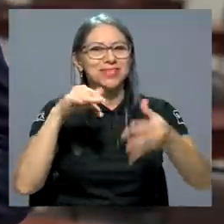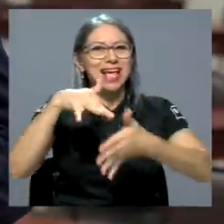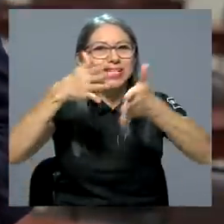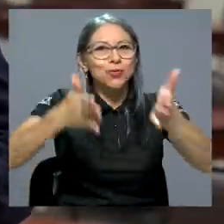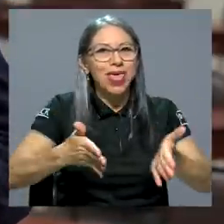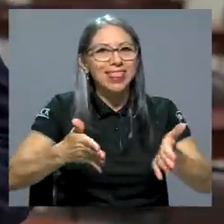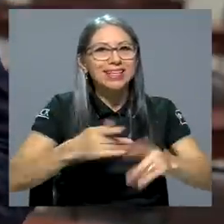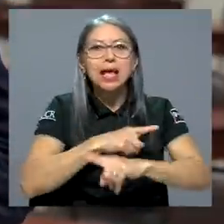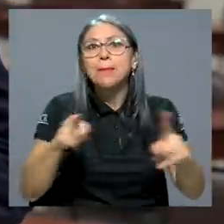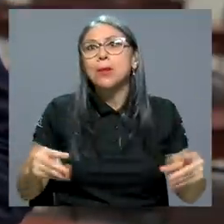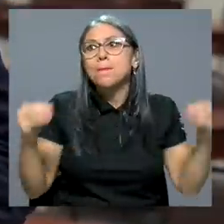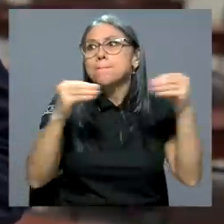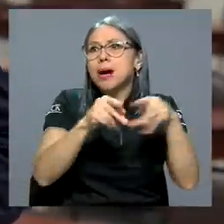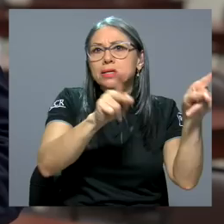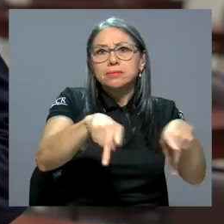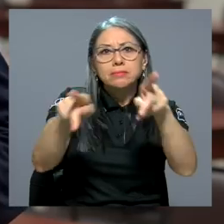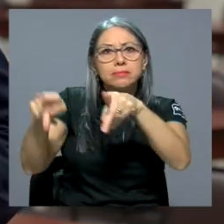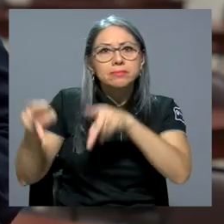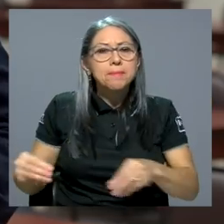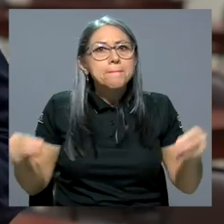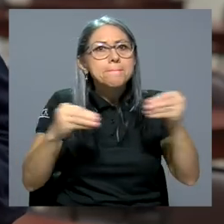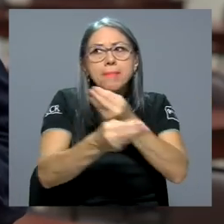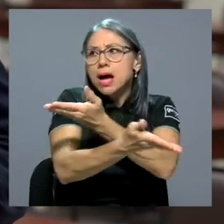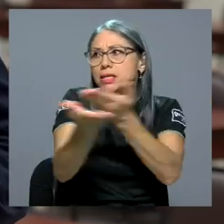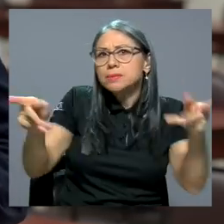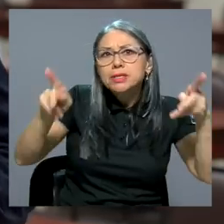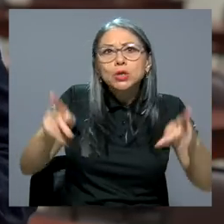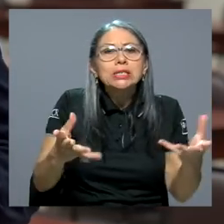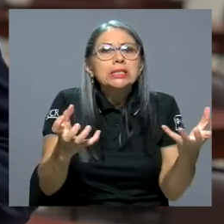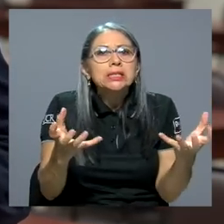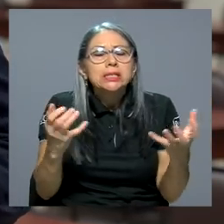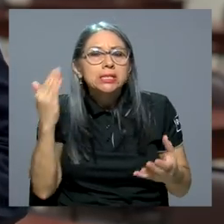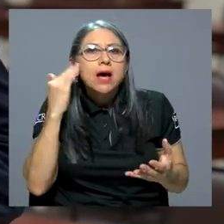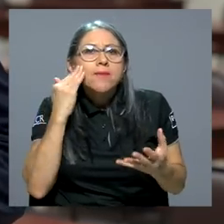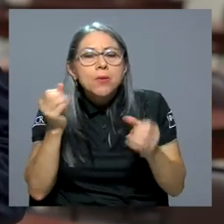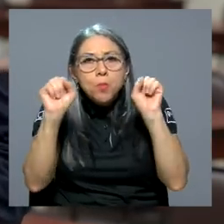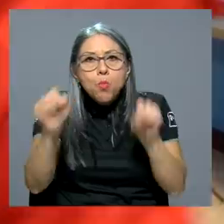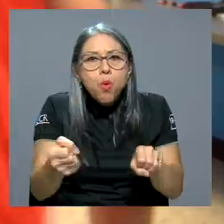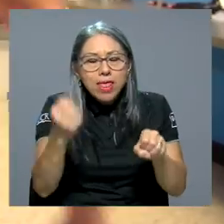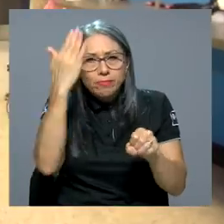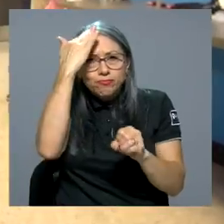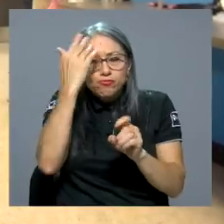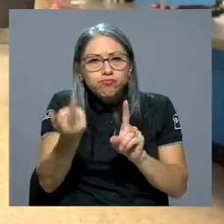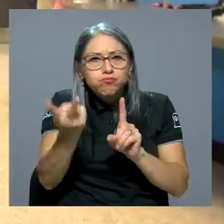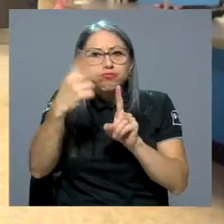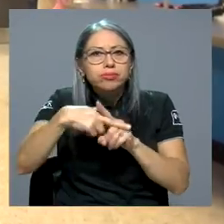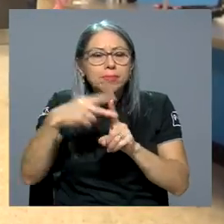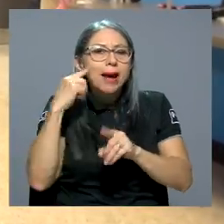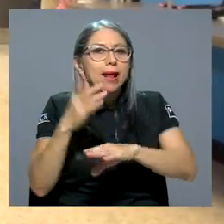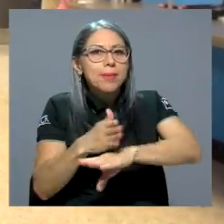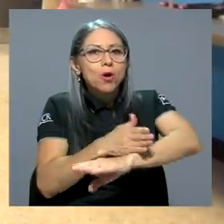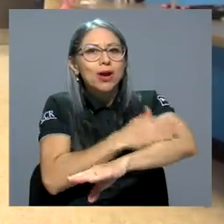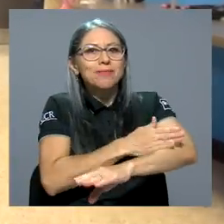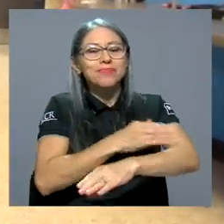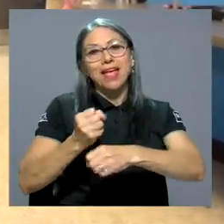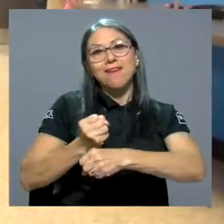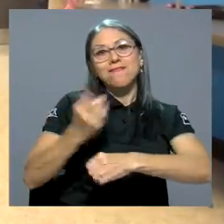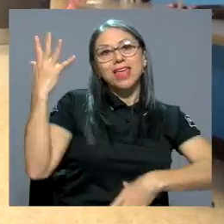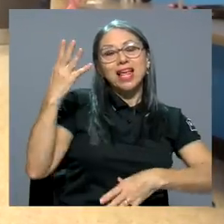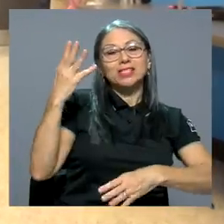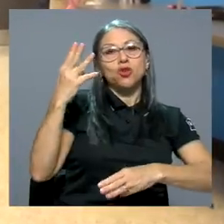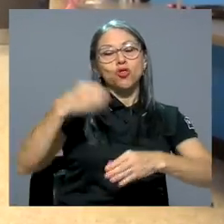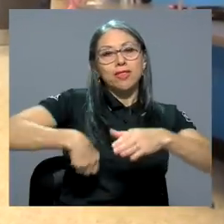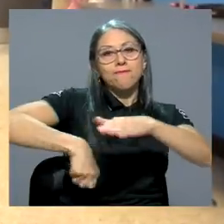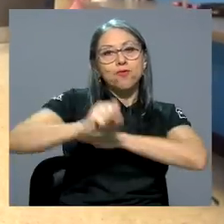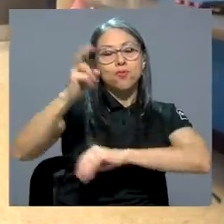más población y mucha más audiencia hambrienta de tener ese conocimiento y poderlo aplicar directamente para obtenerse tan mejor. La Federación de Fútbol